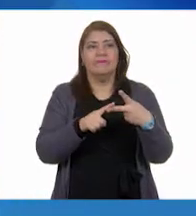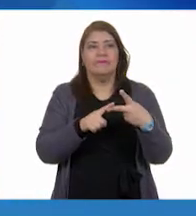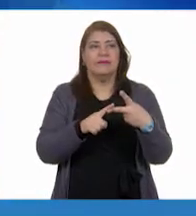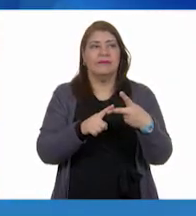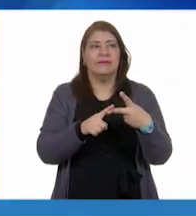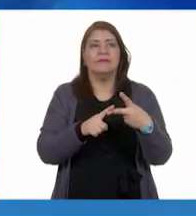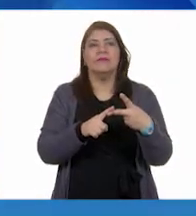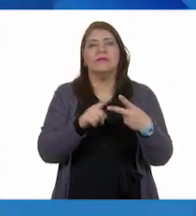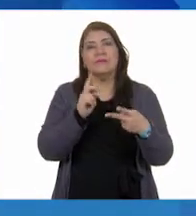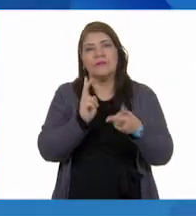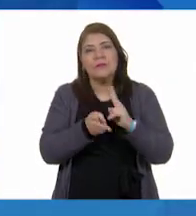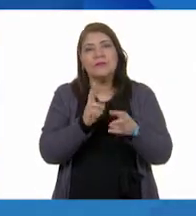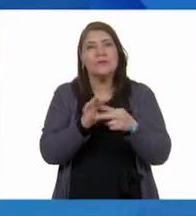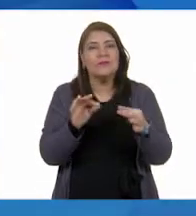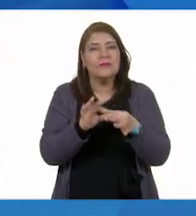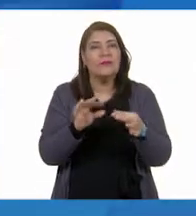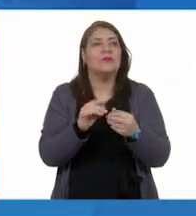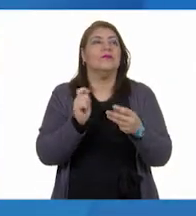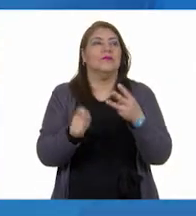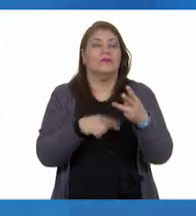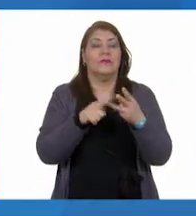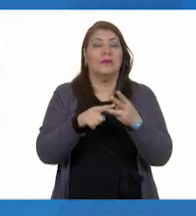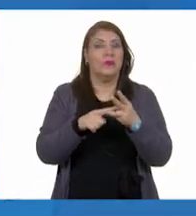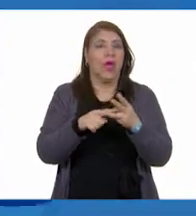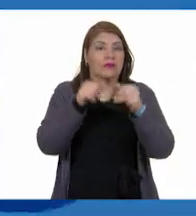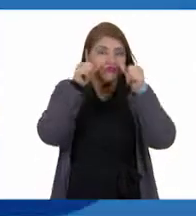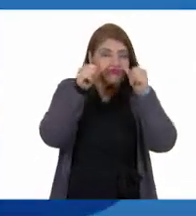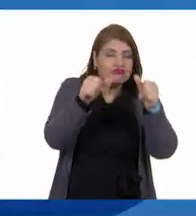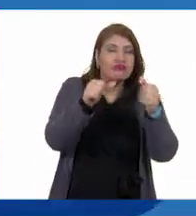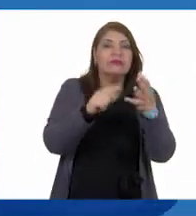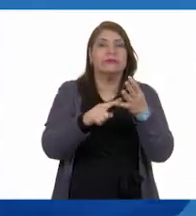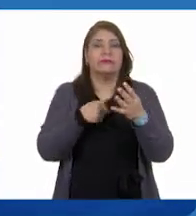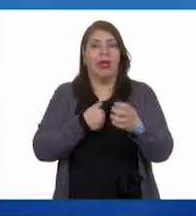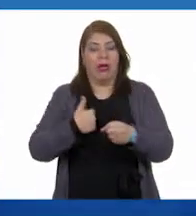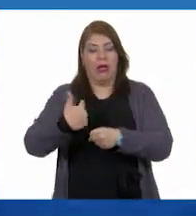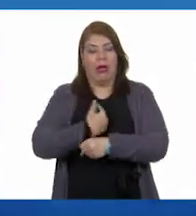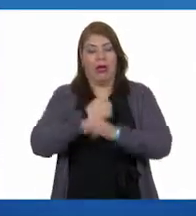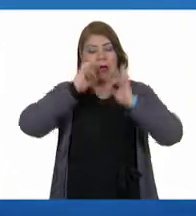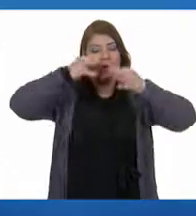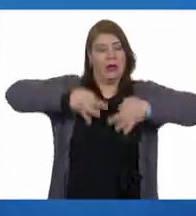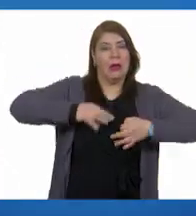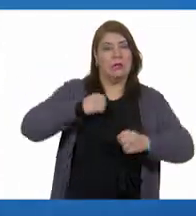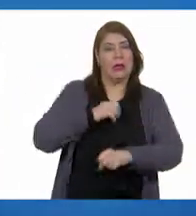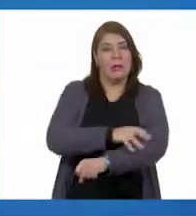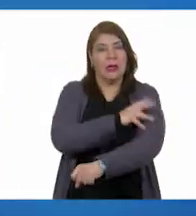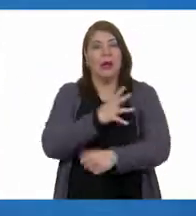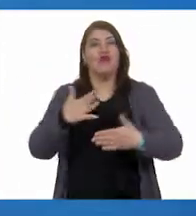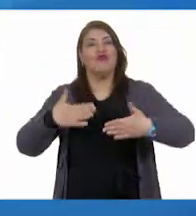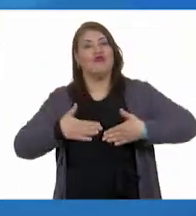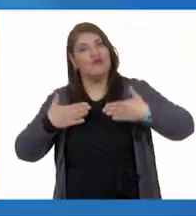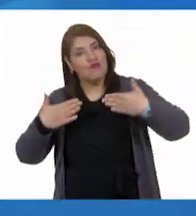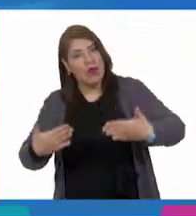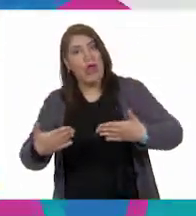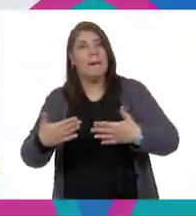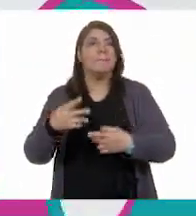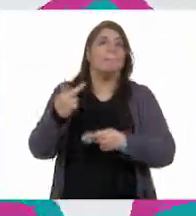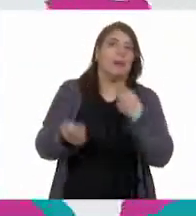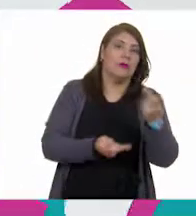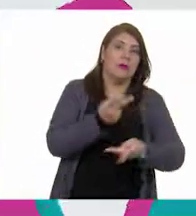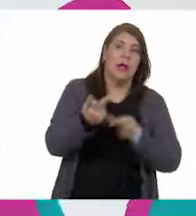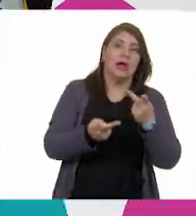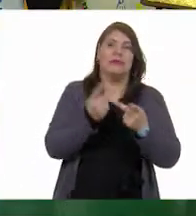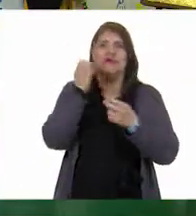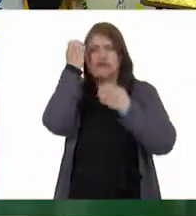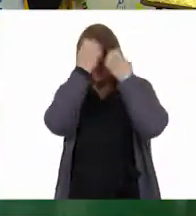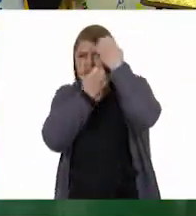Conversar. Escuchar. Identificar emociones. Confiar. Preguntar. Observar.